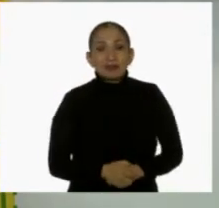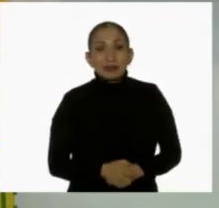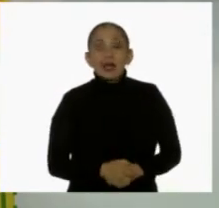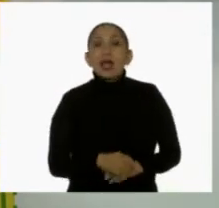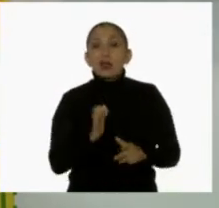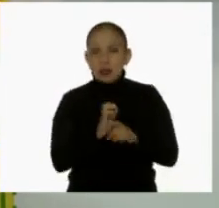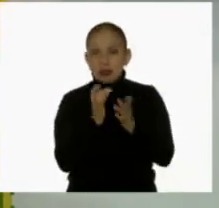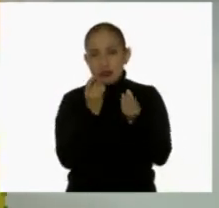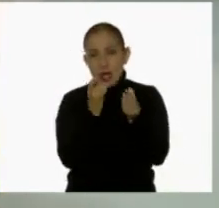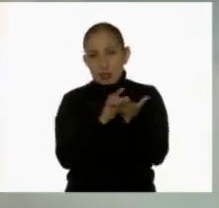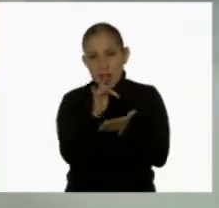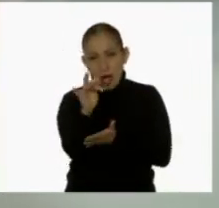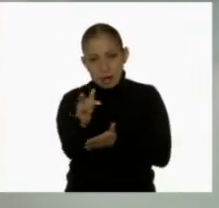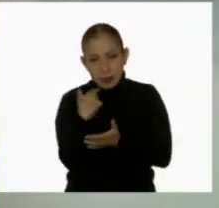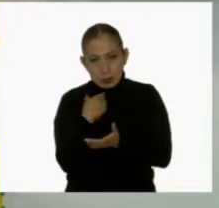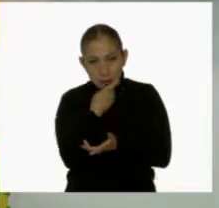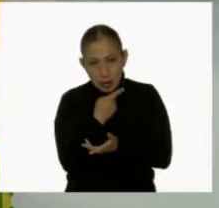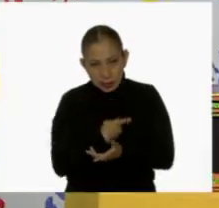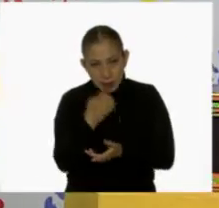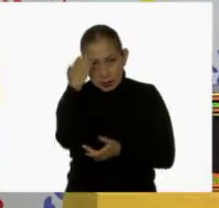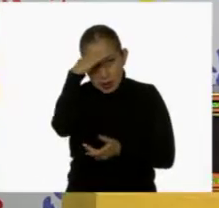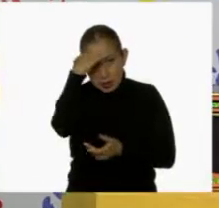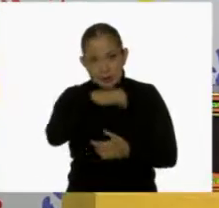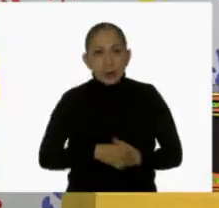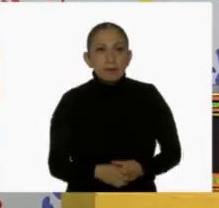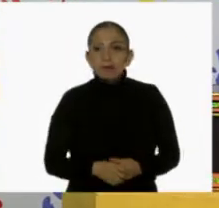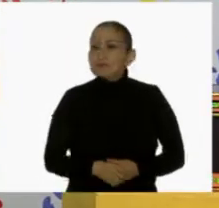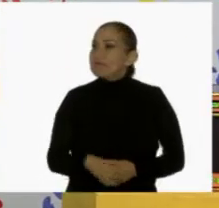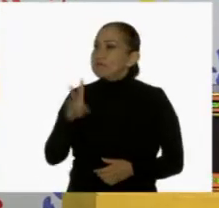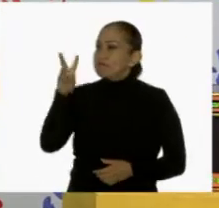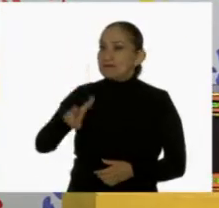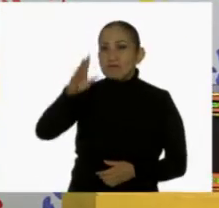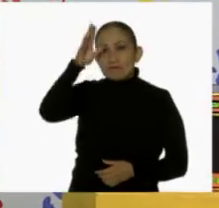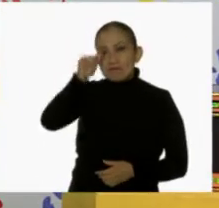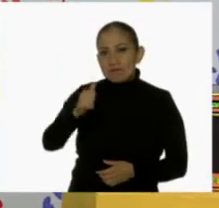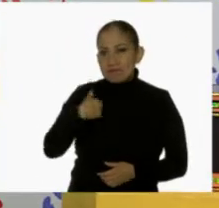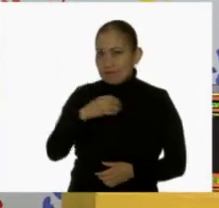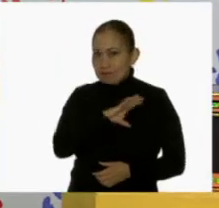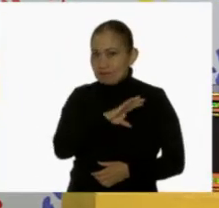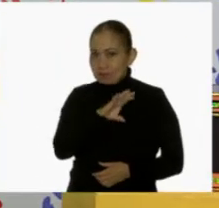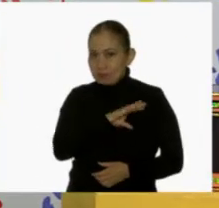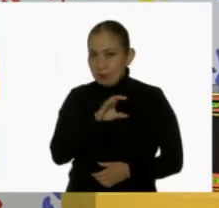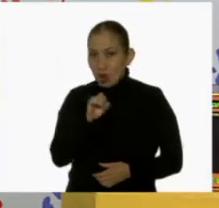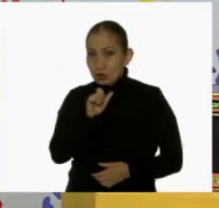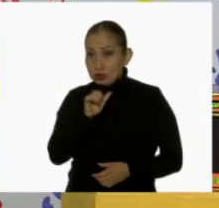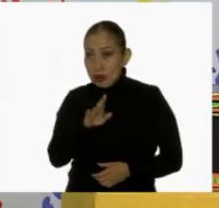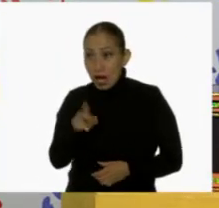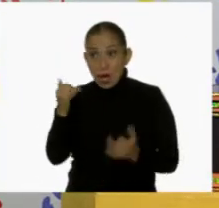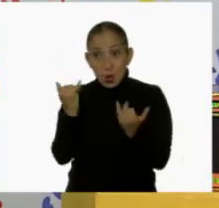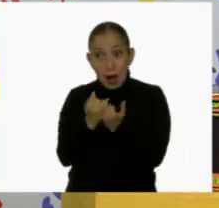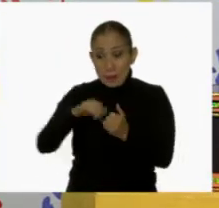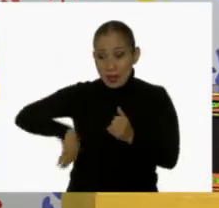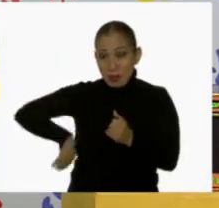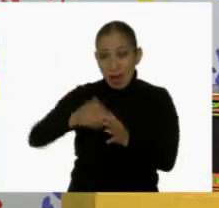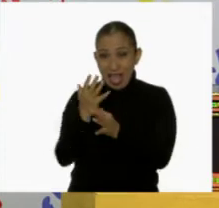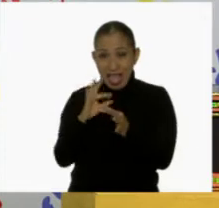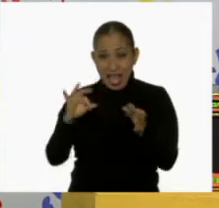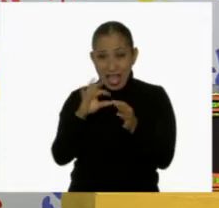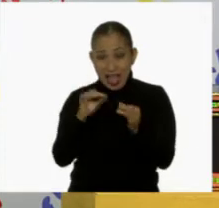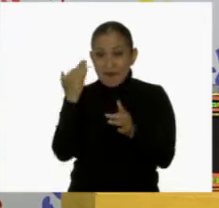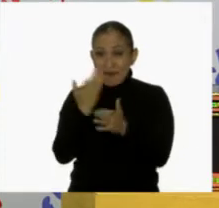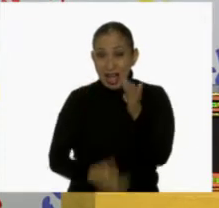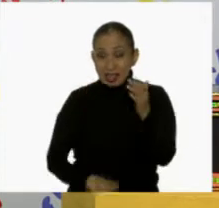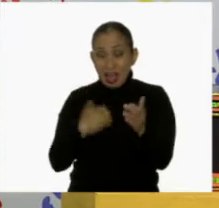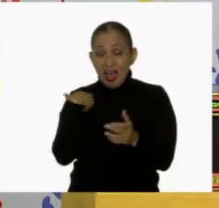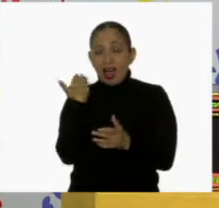Así que muchas gracias por compartir las experiencias. Completamente de acuerdo, mi estimado Oscar. Tal y como lo dijeron, esa falta